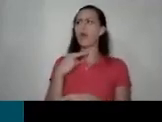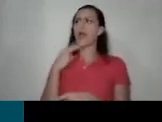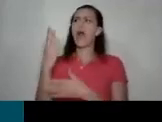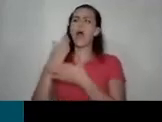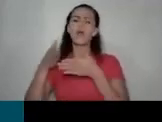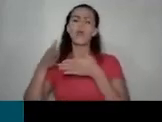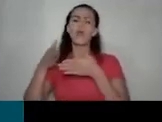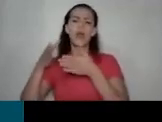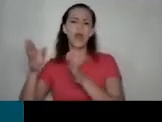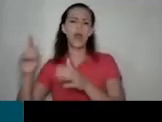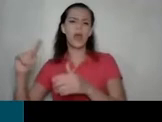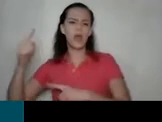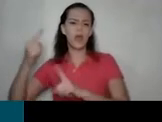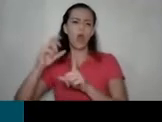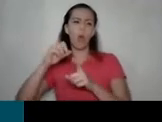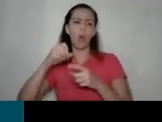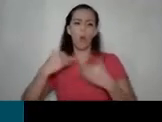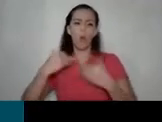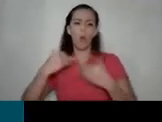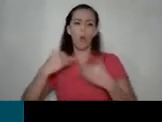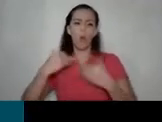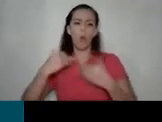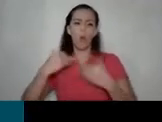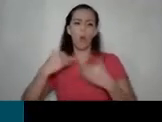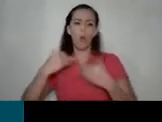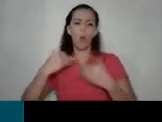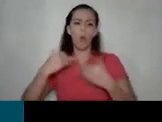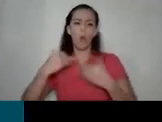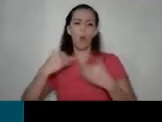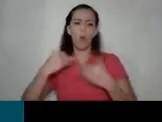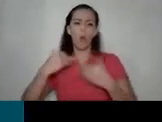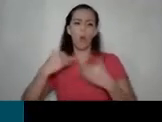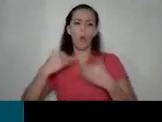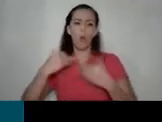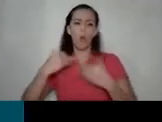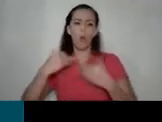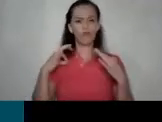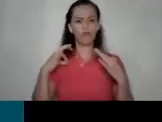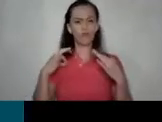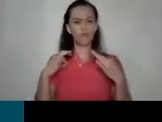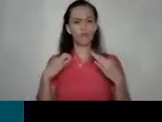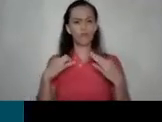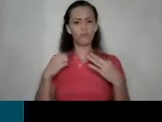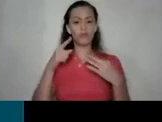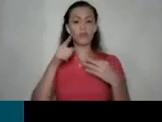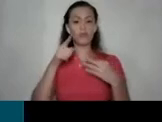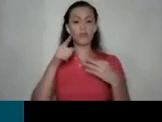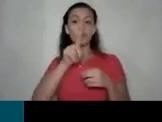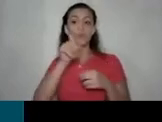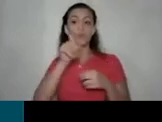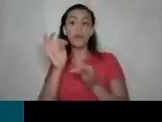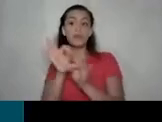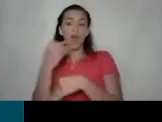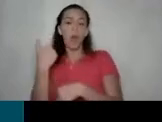riesgo y pregunto eso en talleres de hombres y los hombres nunca se lo han preguntado y las mujeres prácticamente todas en algún momento de su vida se han